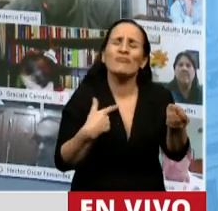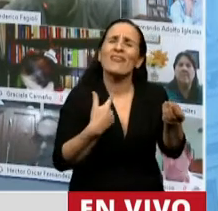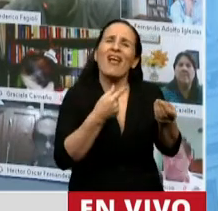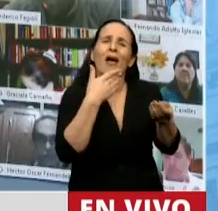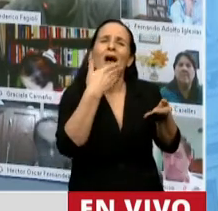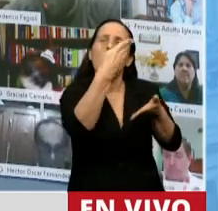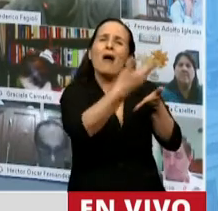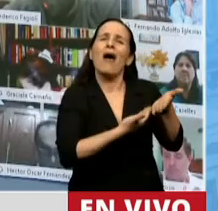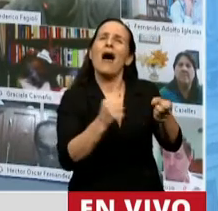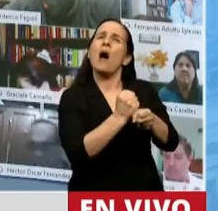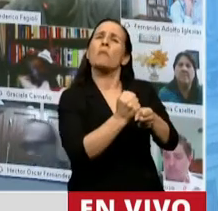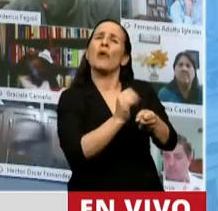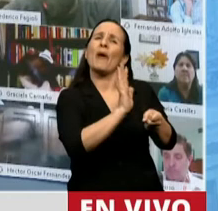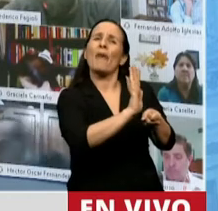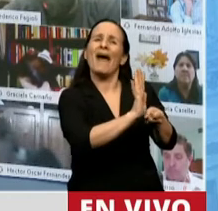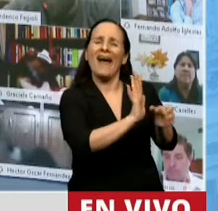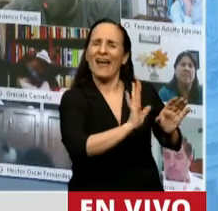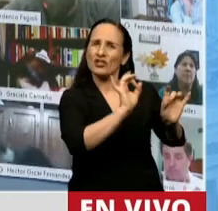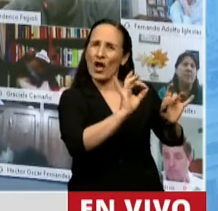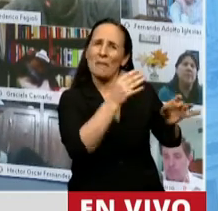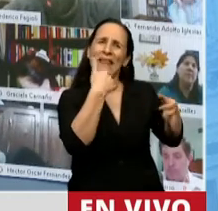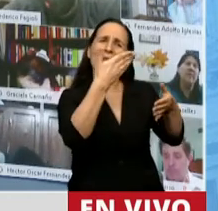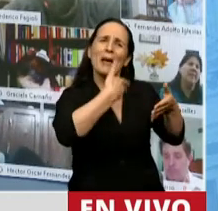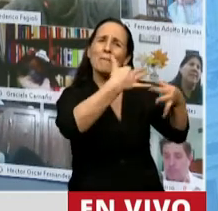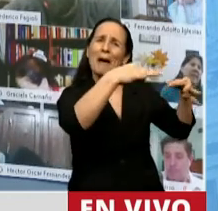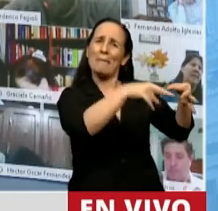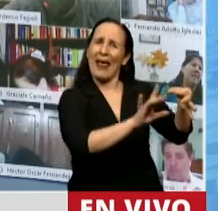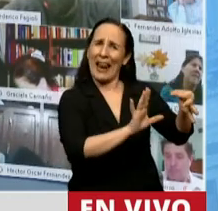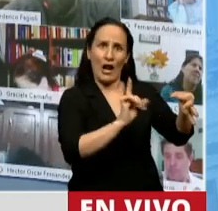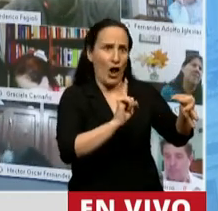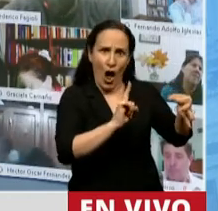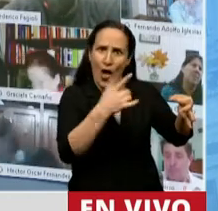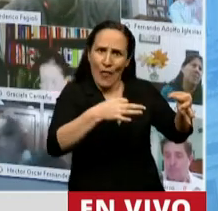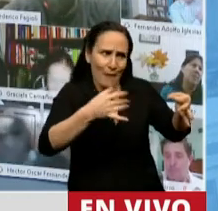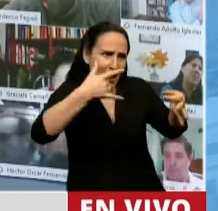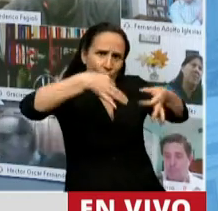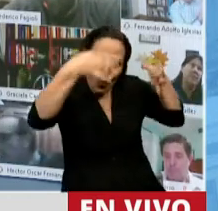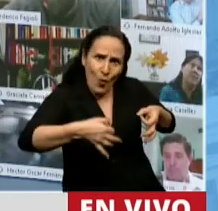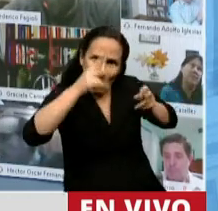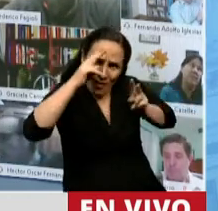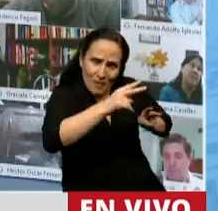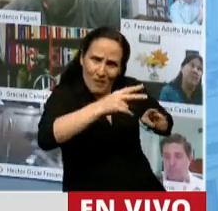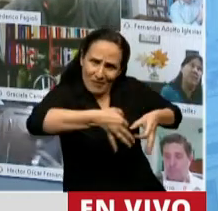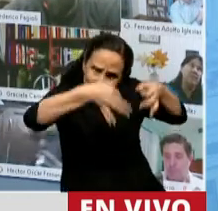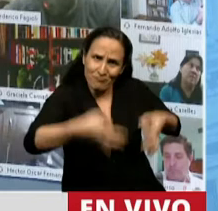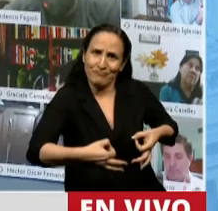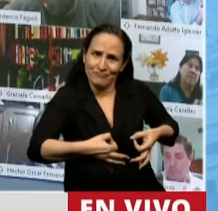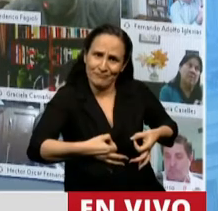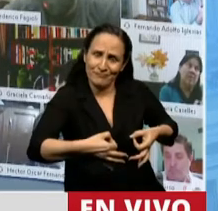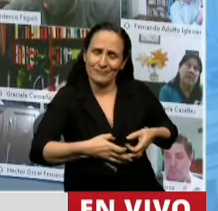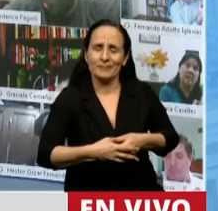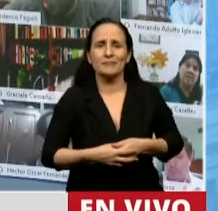y sea de cumplimiento efectivo y real. Vale